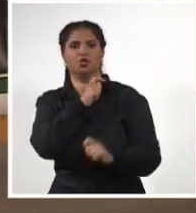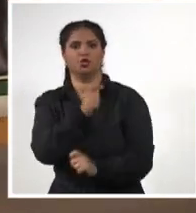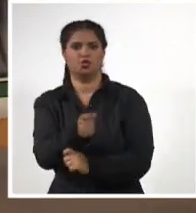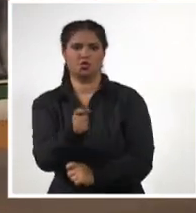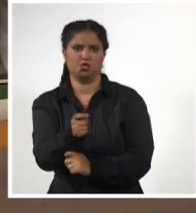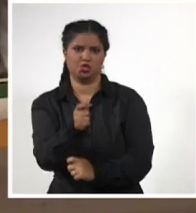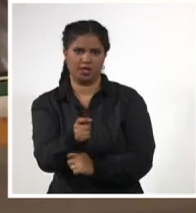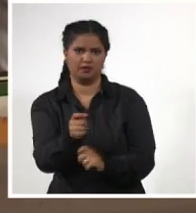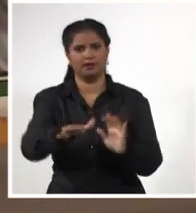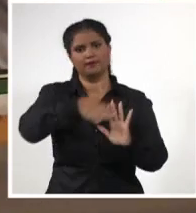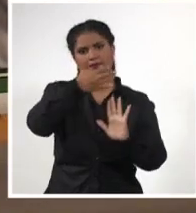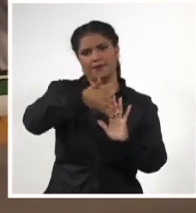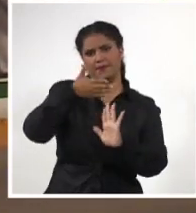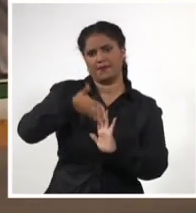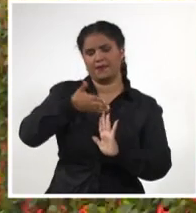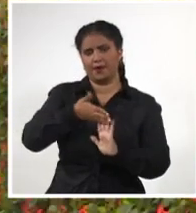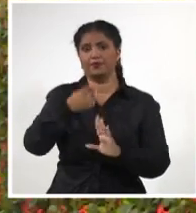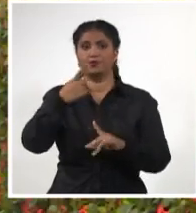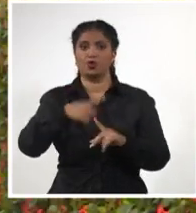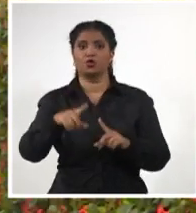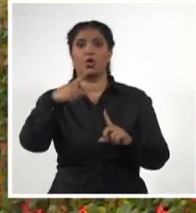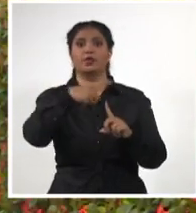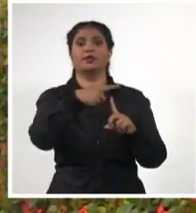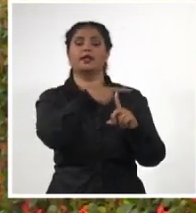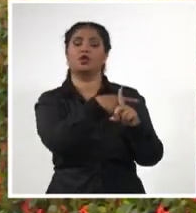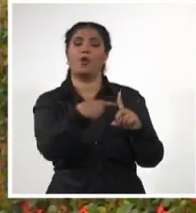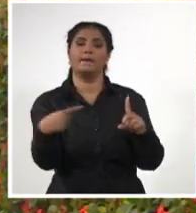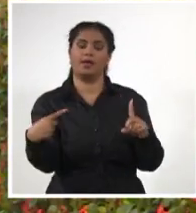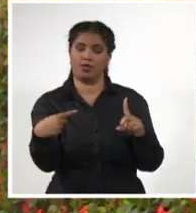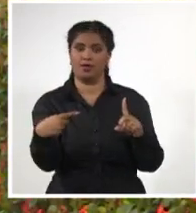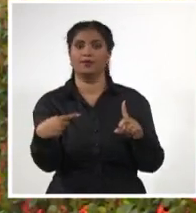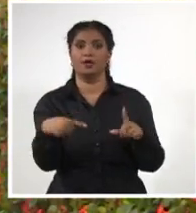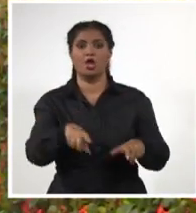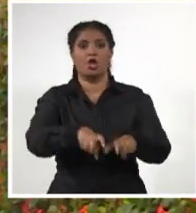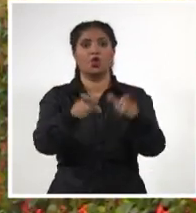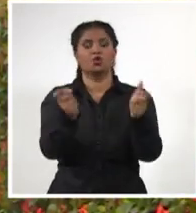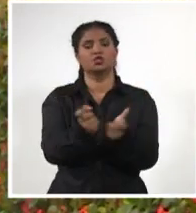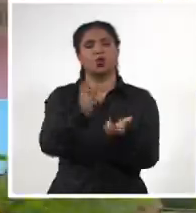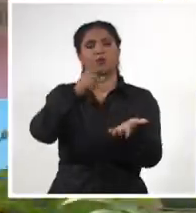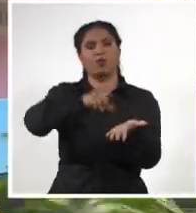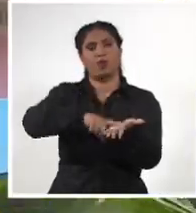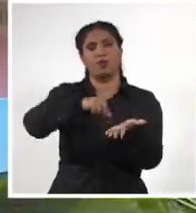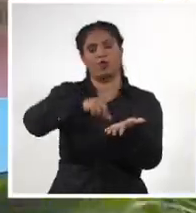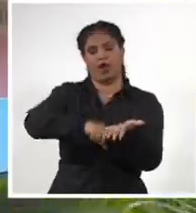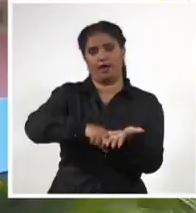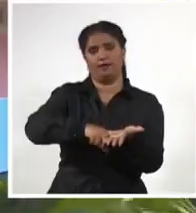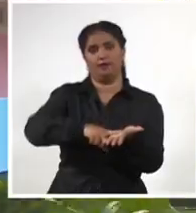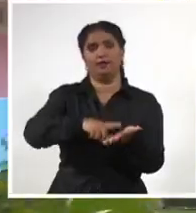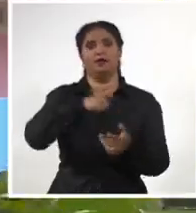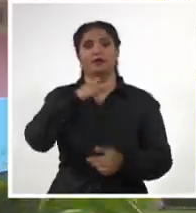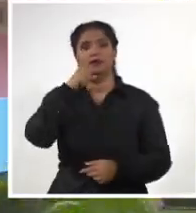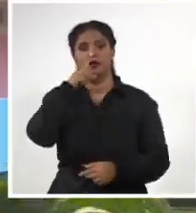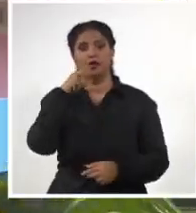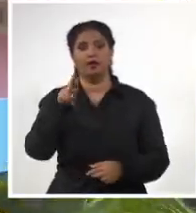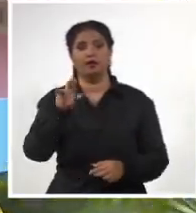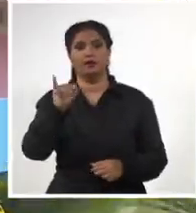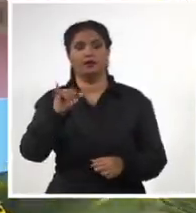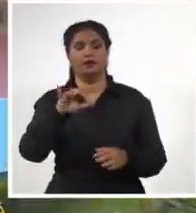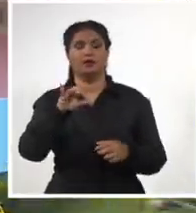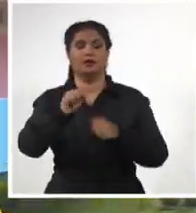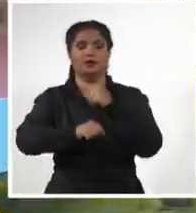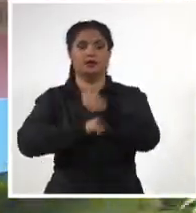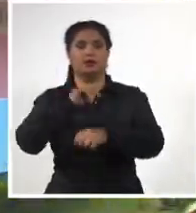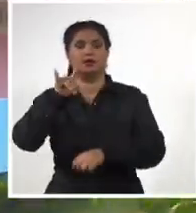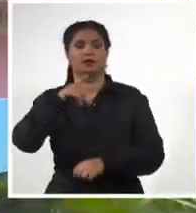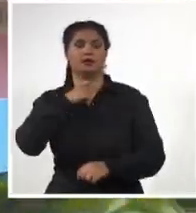Camilo Cienfuegos y el Politécnico Iselín Arencibia en el Consejo Popular Enrique Barona, donde más de 400 alumnos cursan